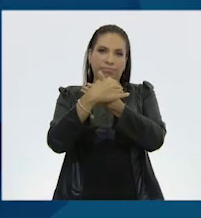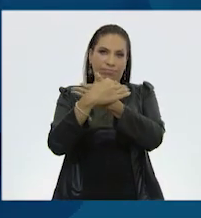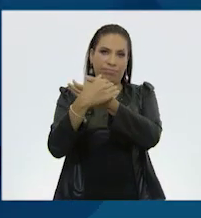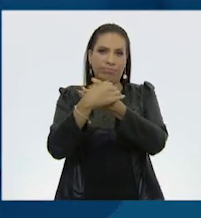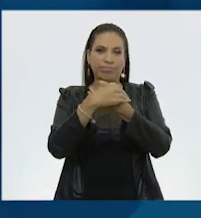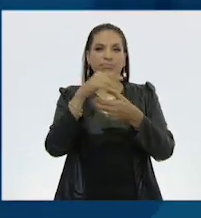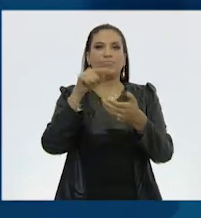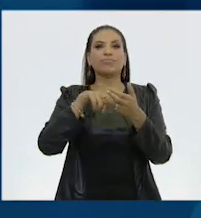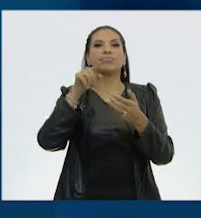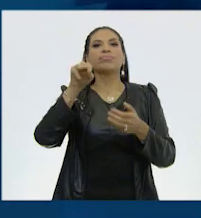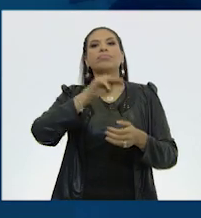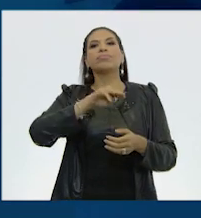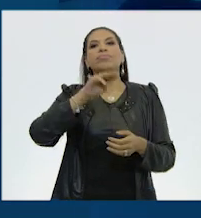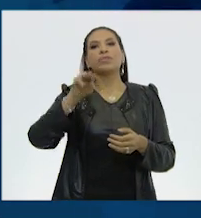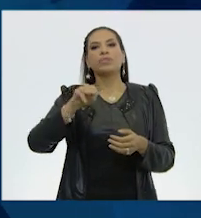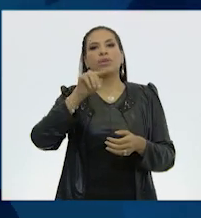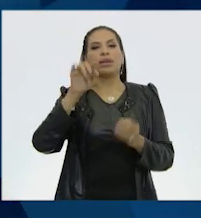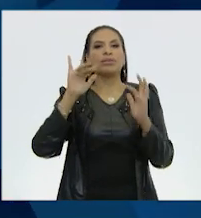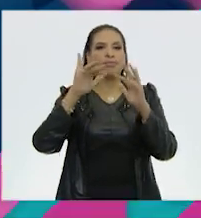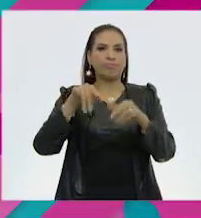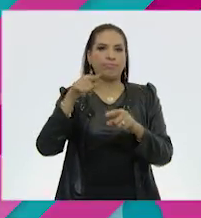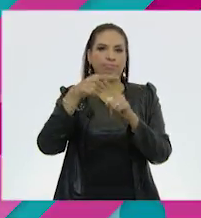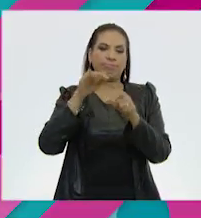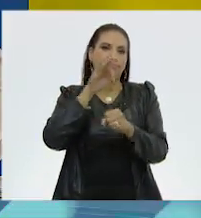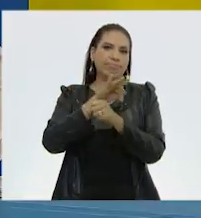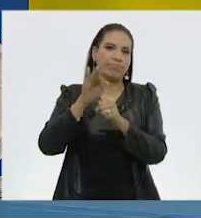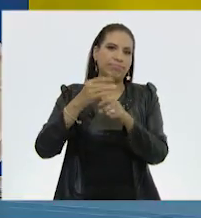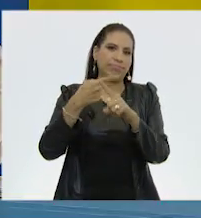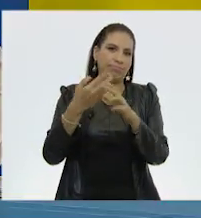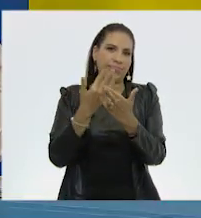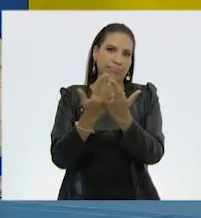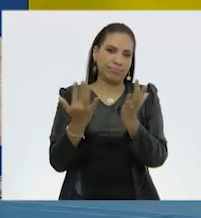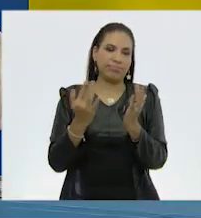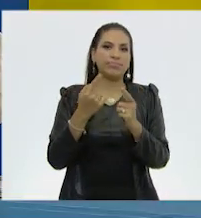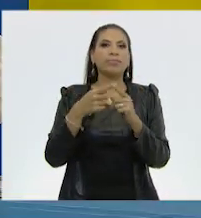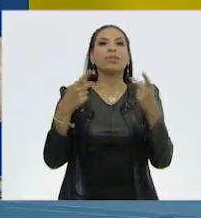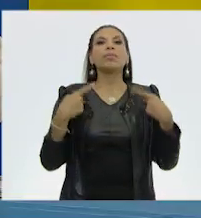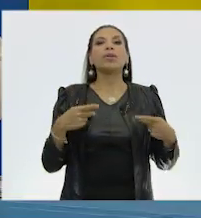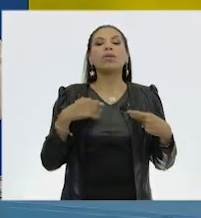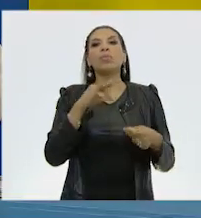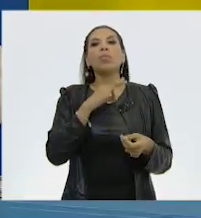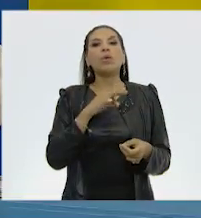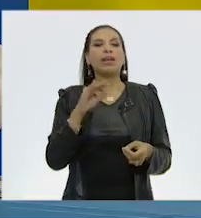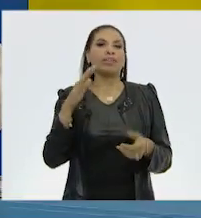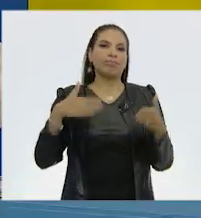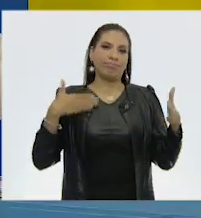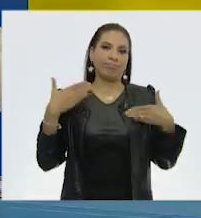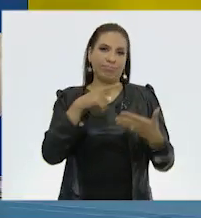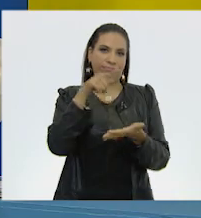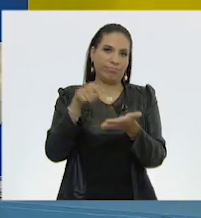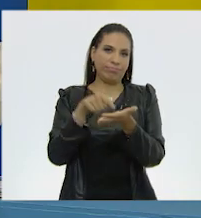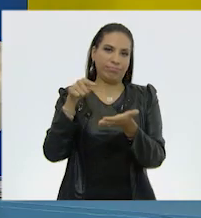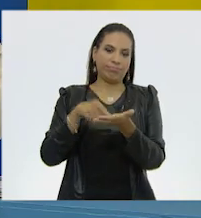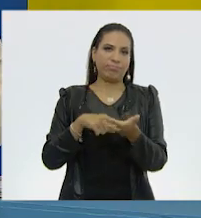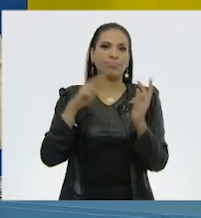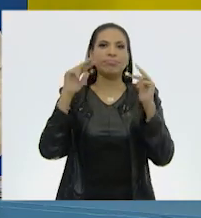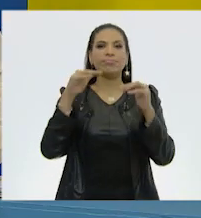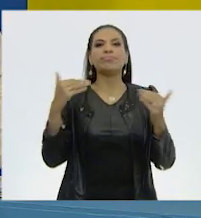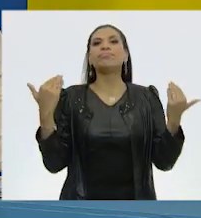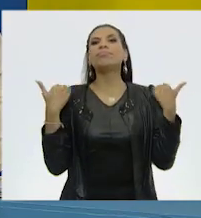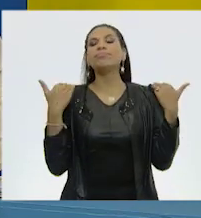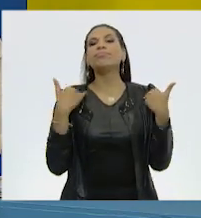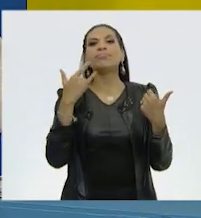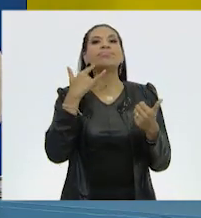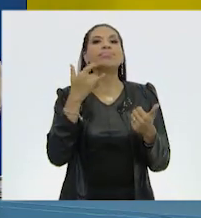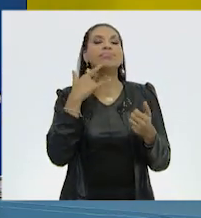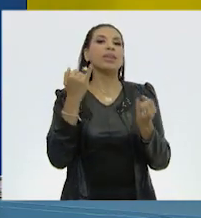son áreas protegidas megadiversas y las personas pueden disfrutar de estos lugares con fines recreativos